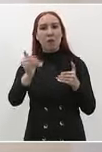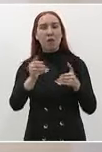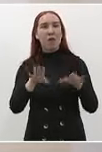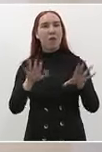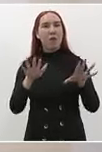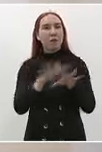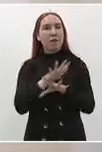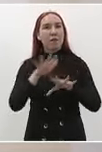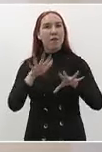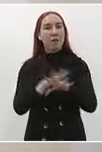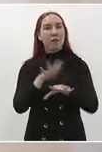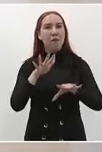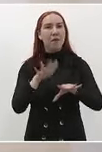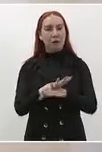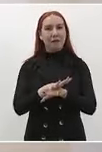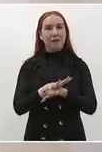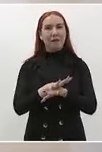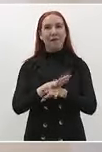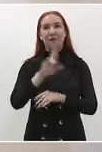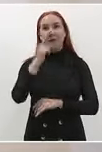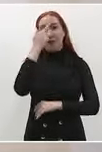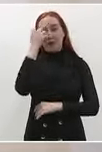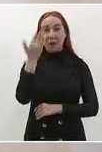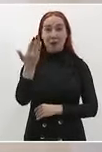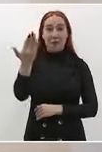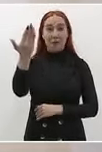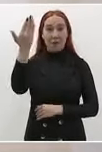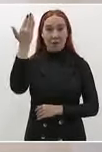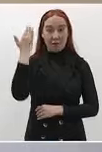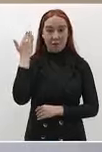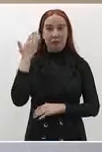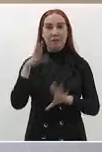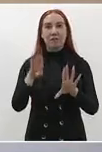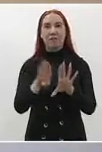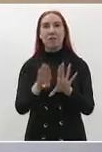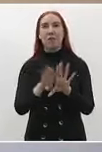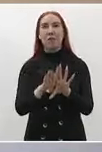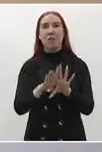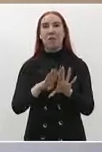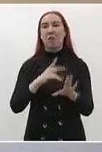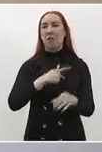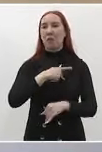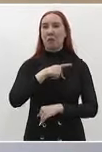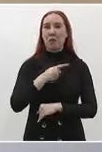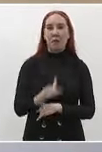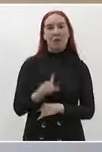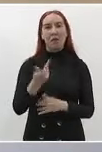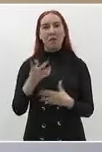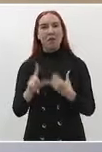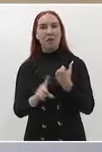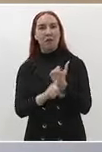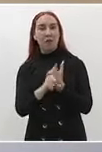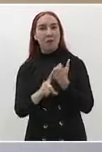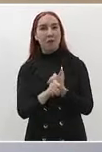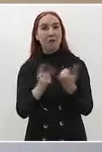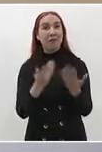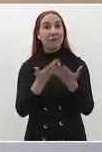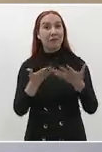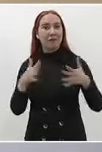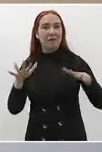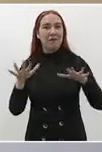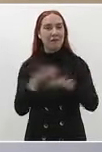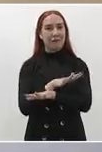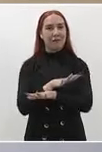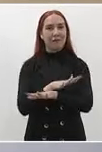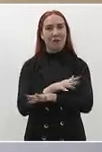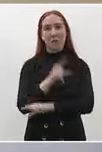que vivieron en opulencias y añoran el poder. Pero hoy hay millones de potosinos